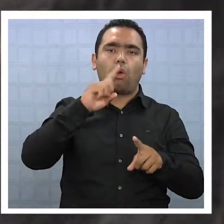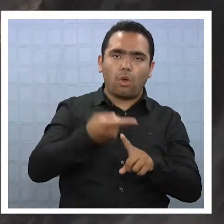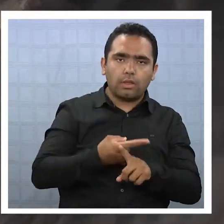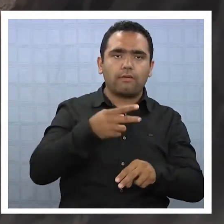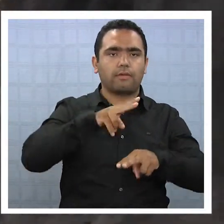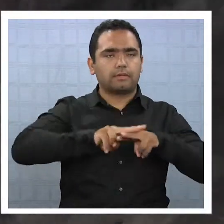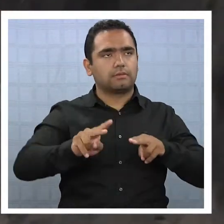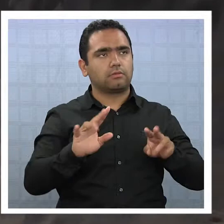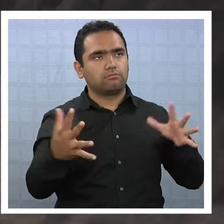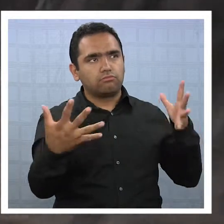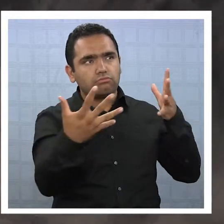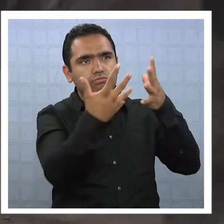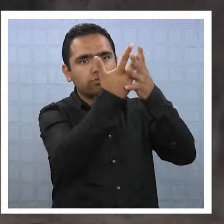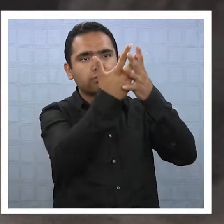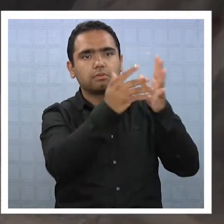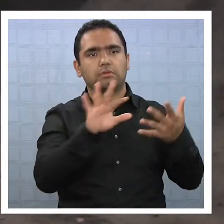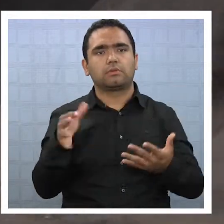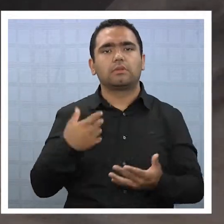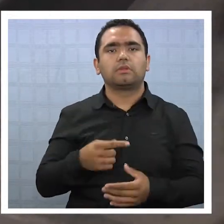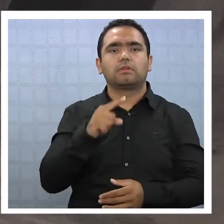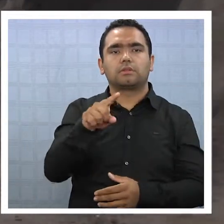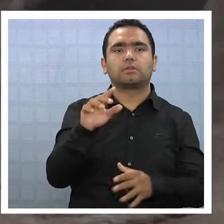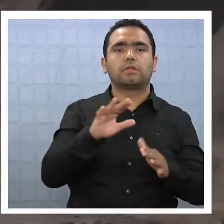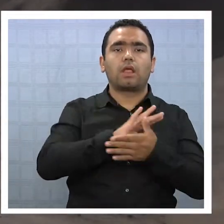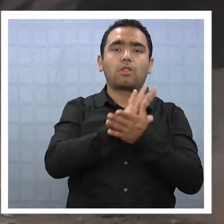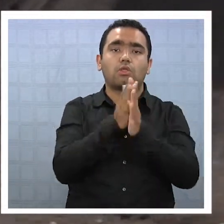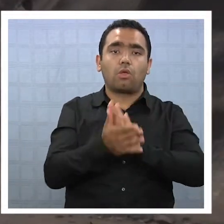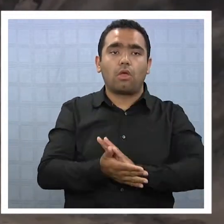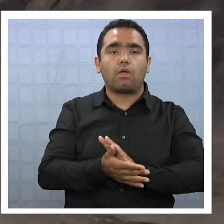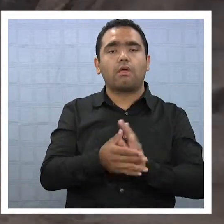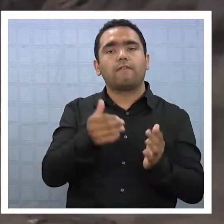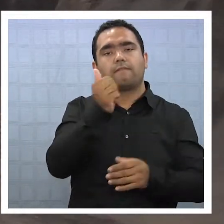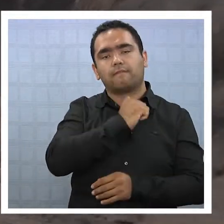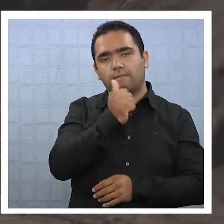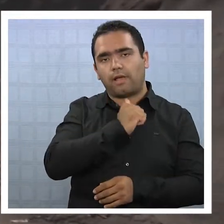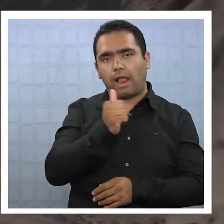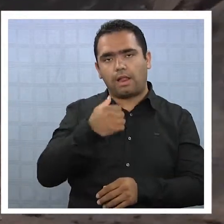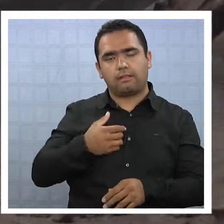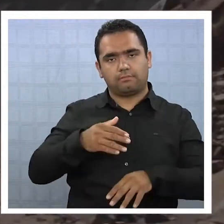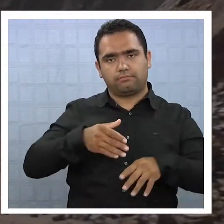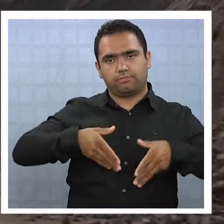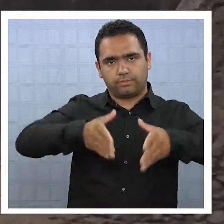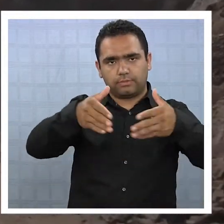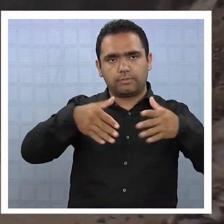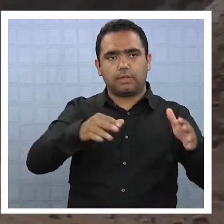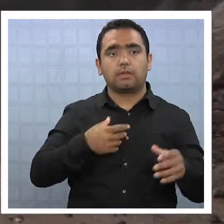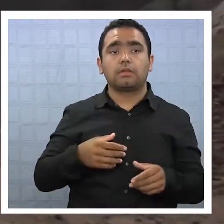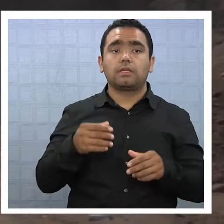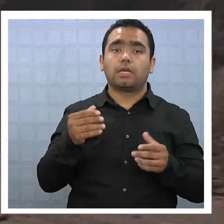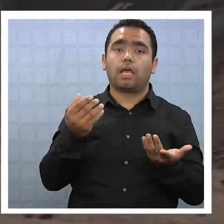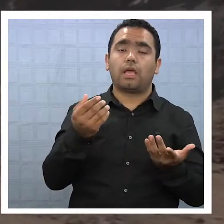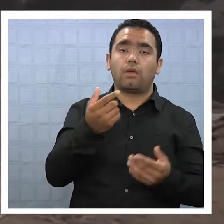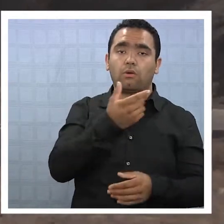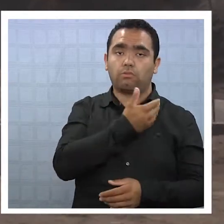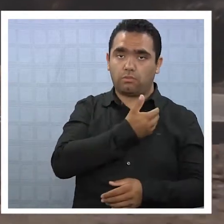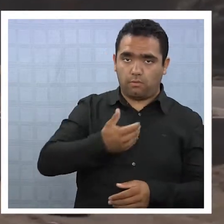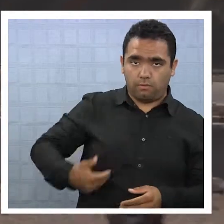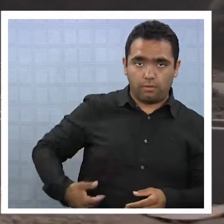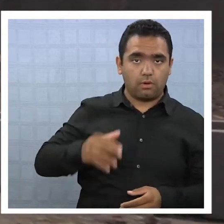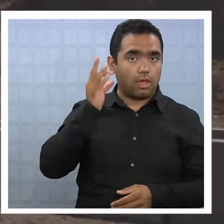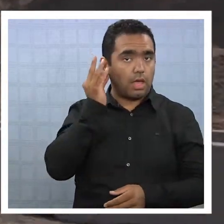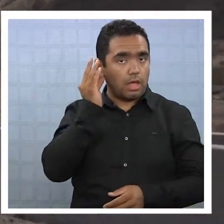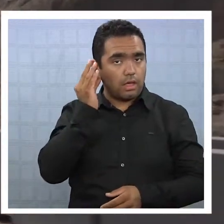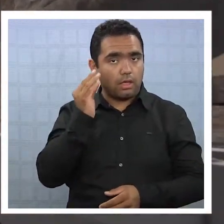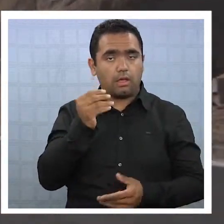todavía no se puede habilitar todo lo que a la gente le gustaría. Por su parte el gobernador de Iquique llamó a la calma pues el trabajo a desarrollarse es